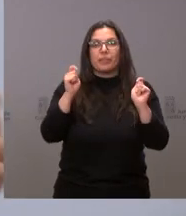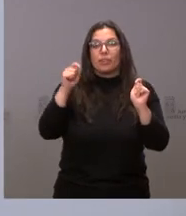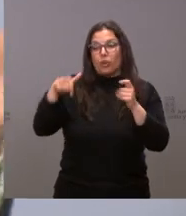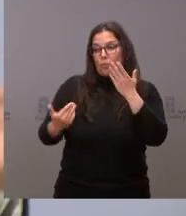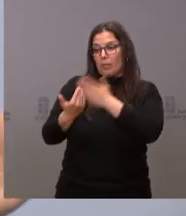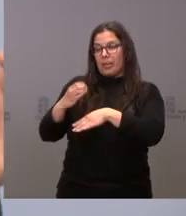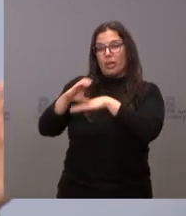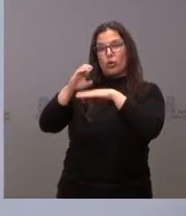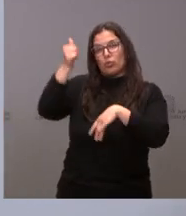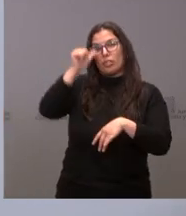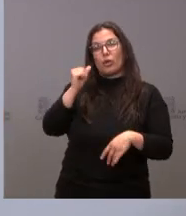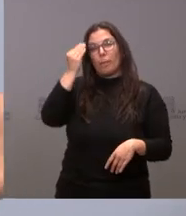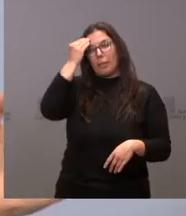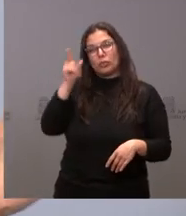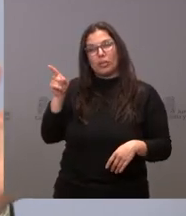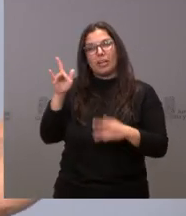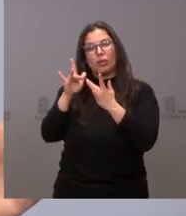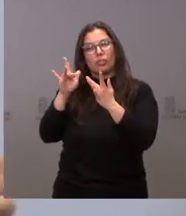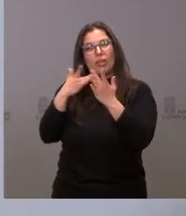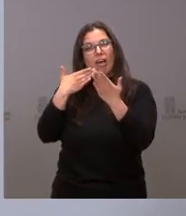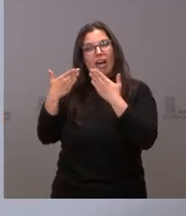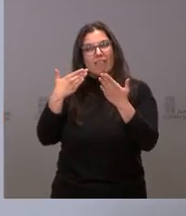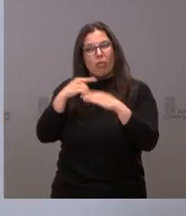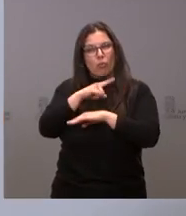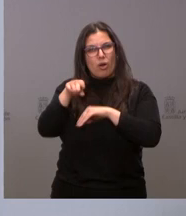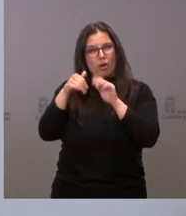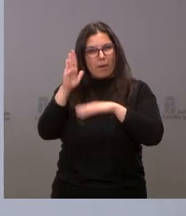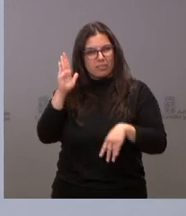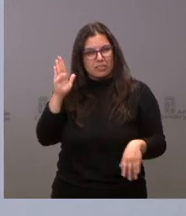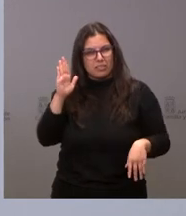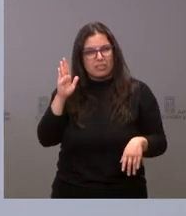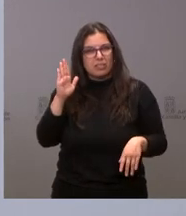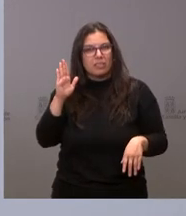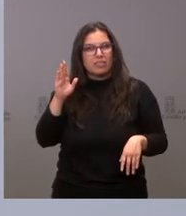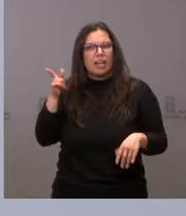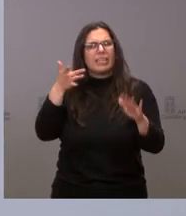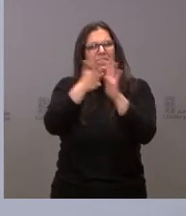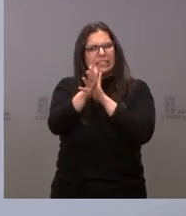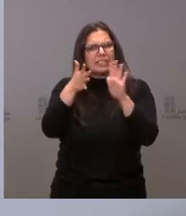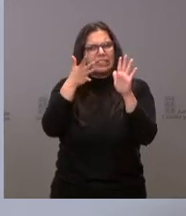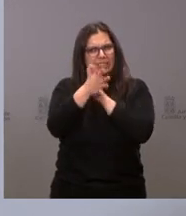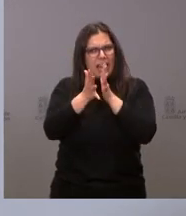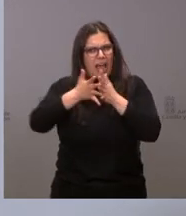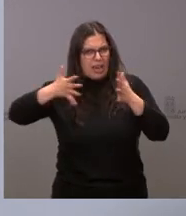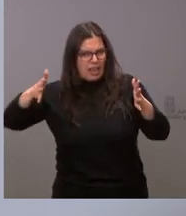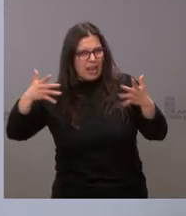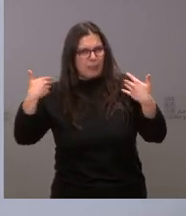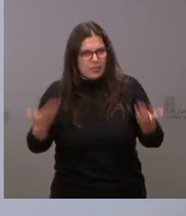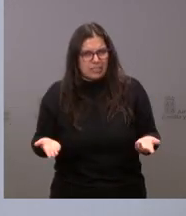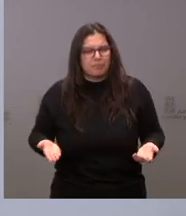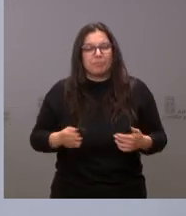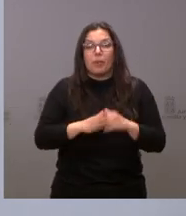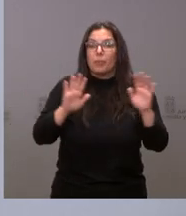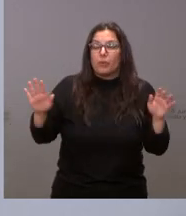el consejero creo que ha estado hablando algo más de una hora, en una explicación más extensa. Pero,